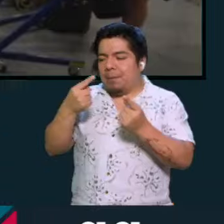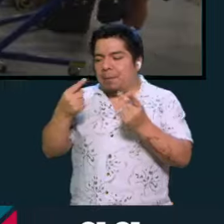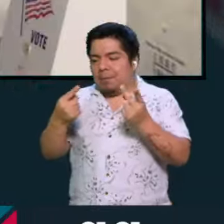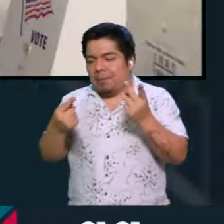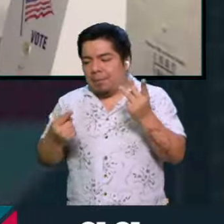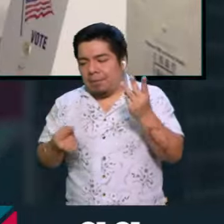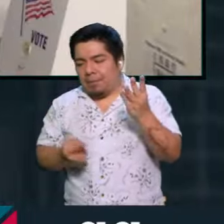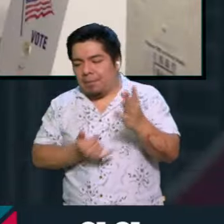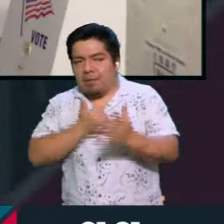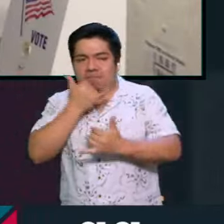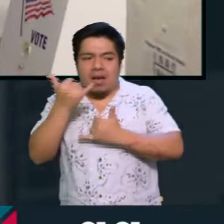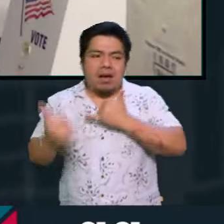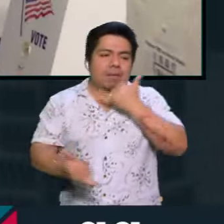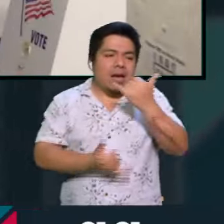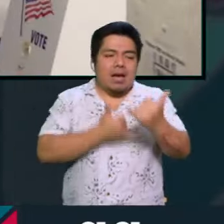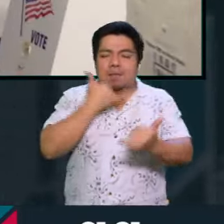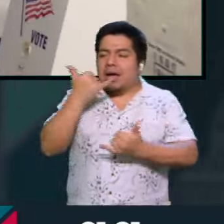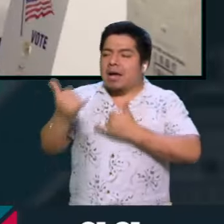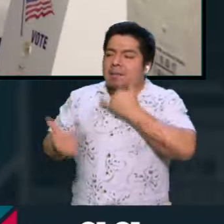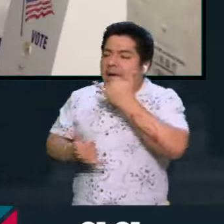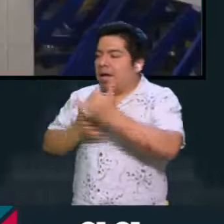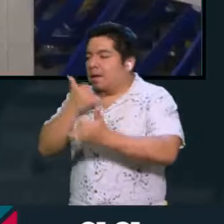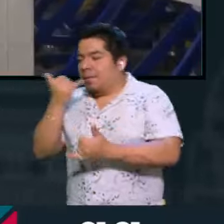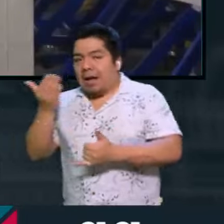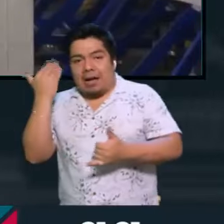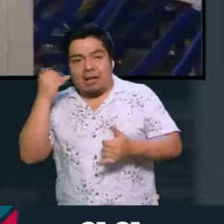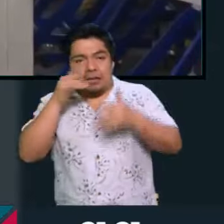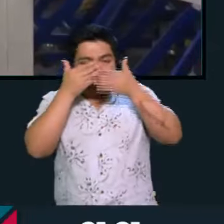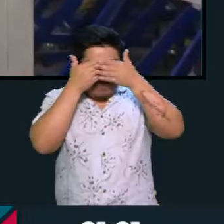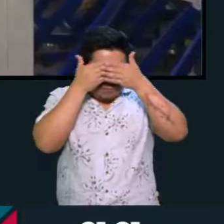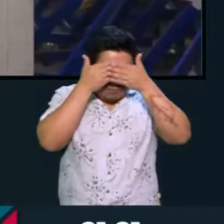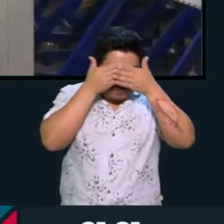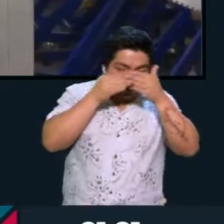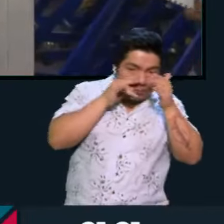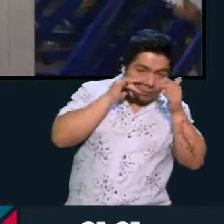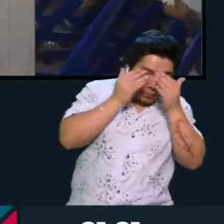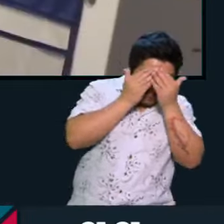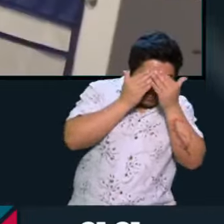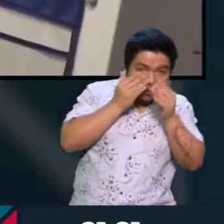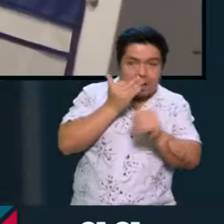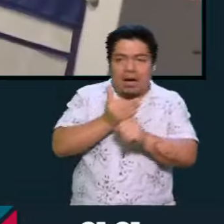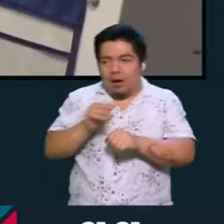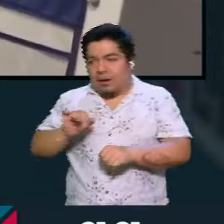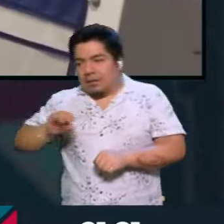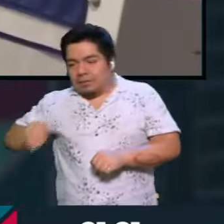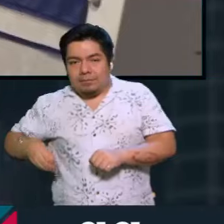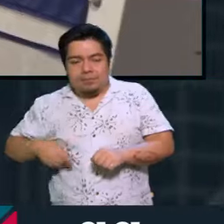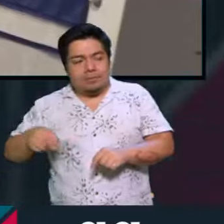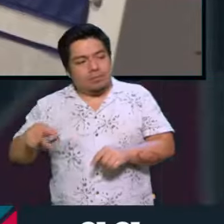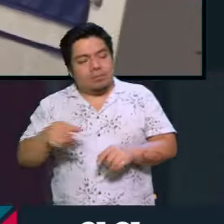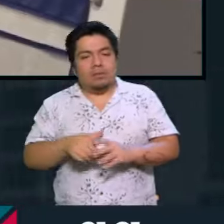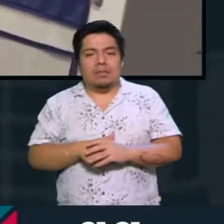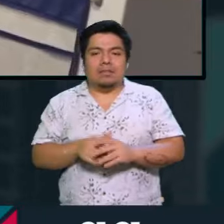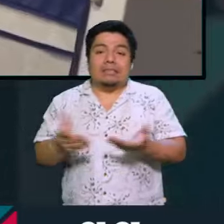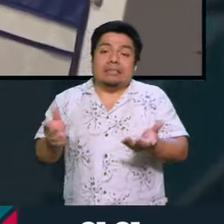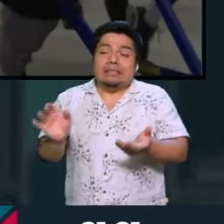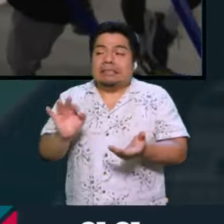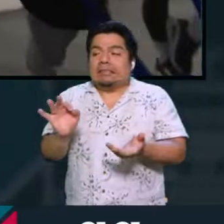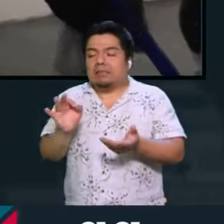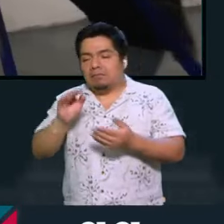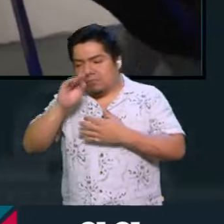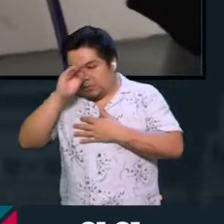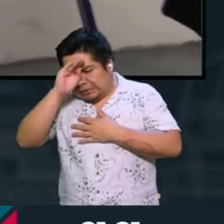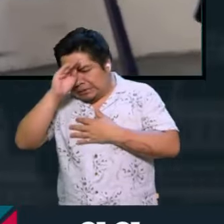ven, y ahora ven todos los errores, ¿no? Los que uno no vea, entonces ya los ves. Pero yo creo que van a una reflexión en la cual se van a tener que